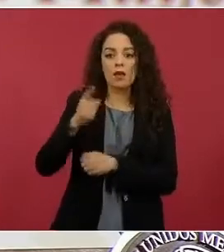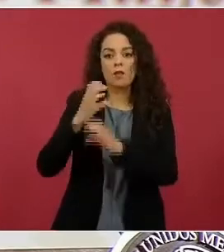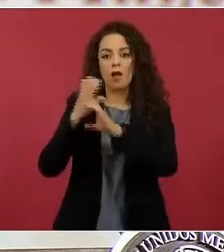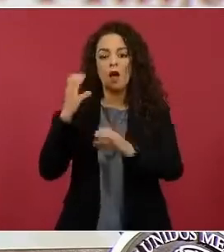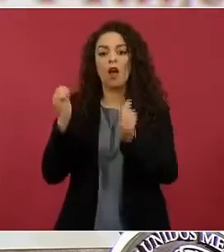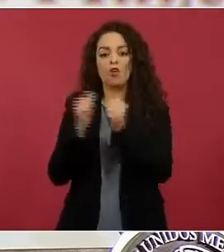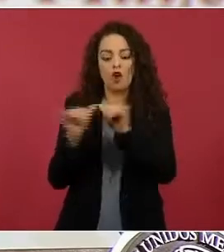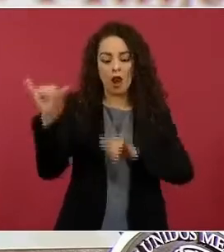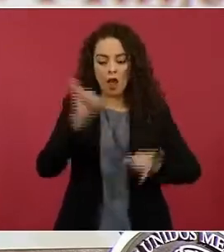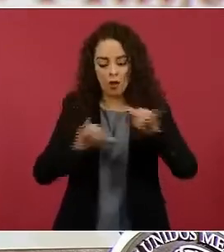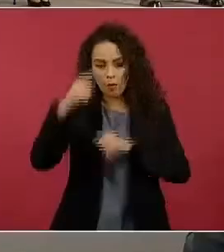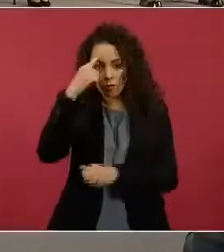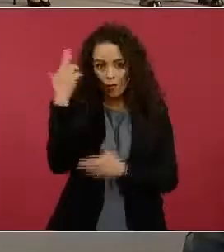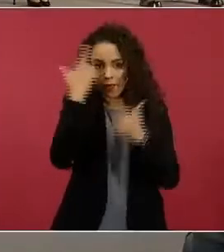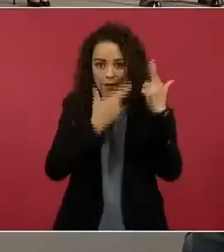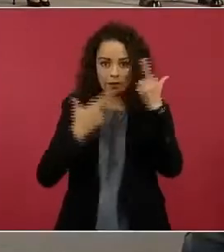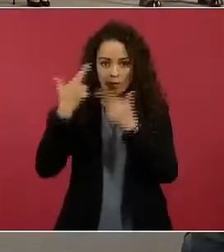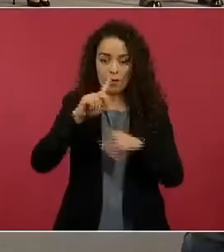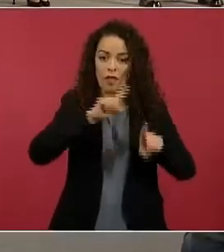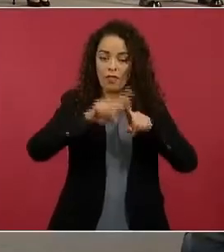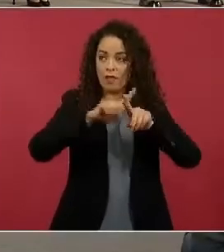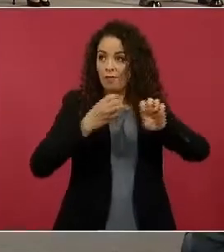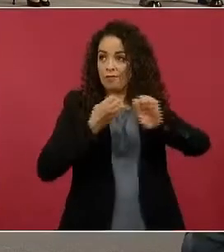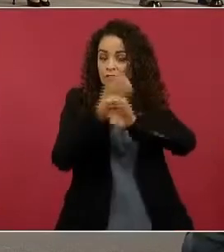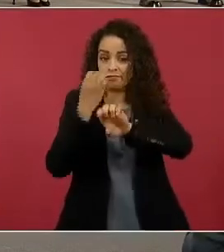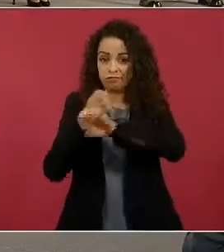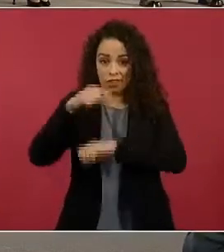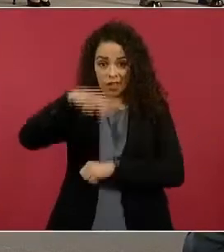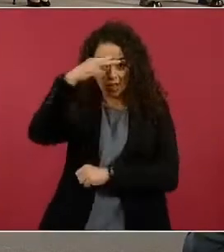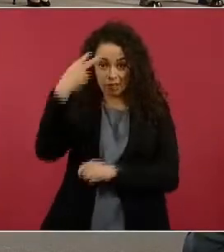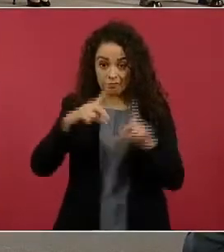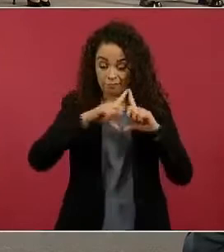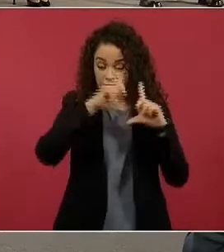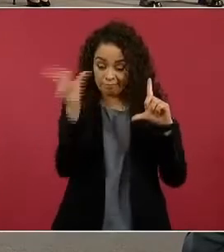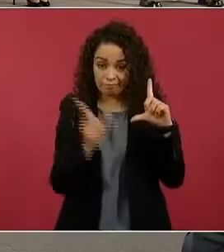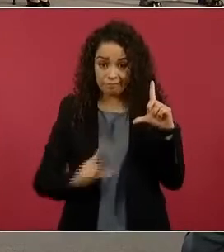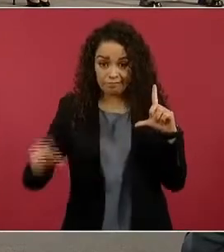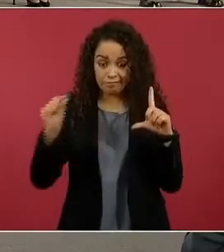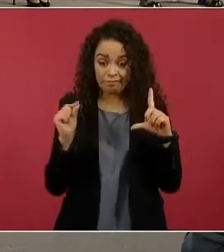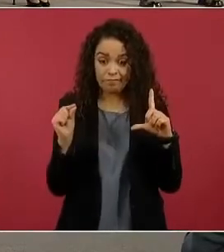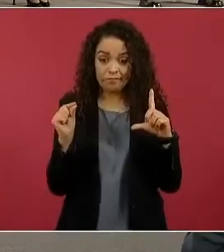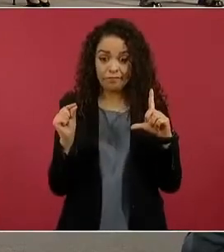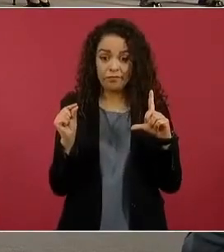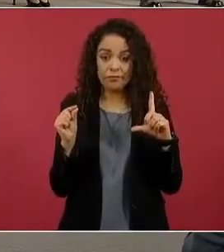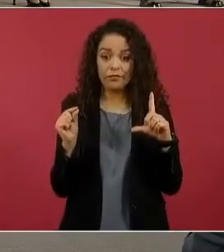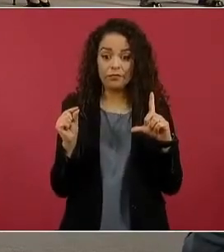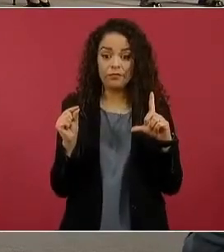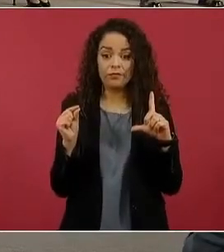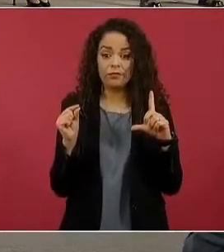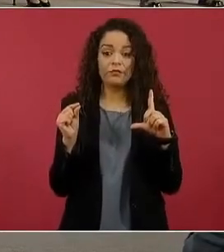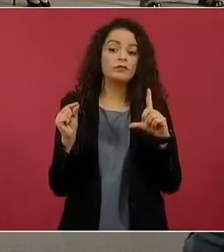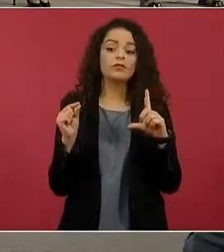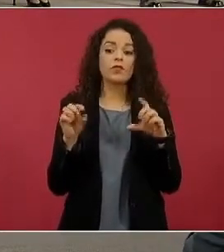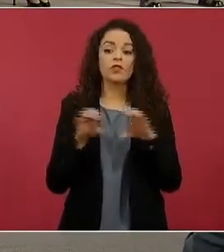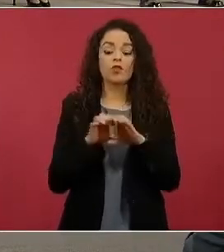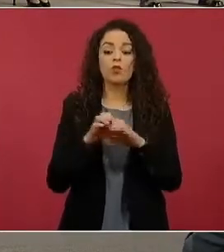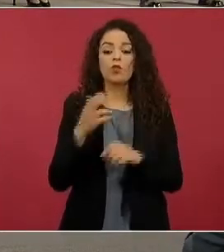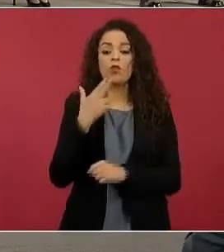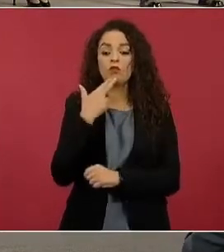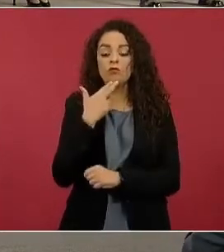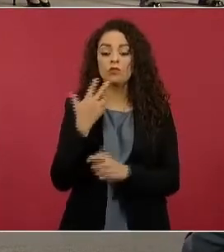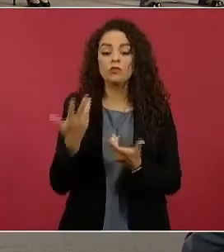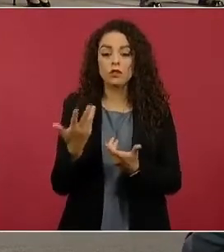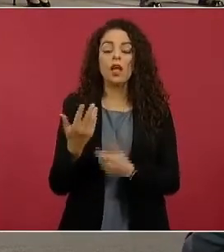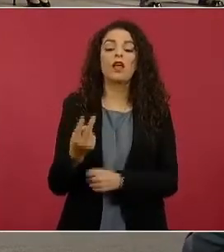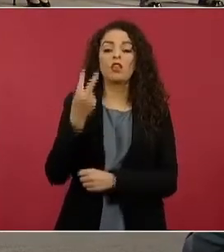estados de la República. Eso nos ha permitido ya contar la creación, con la construcción y funcionamiento de